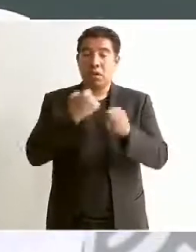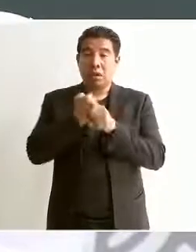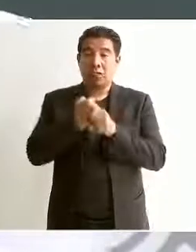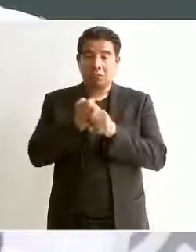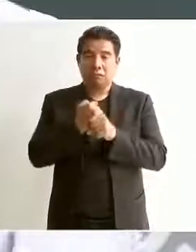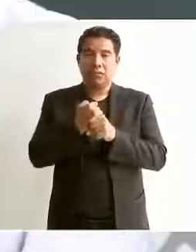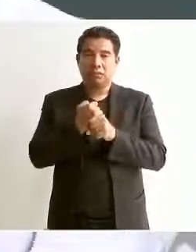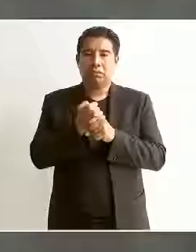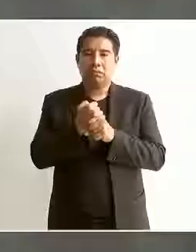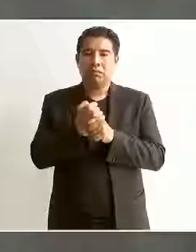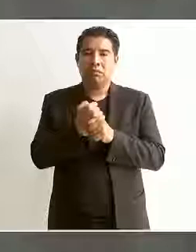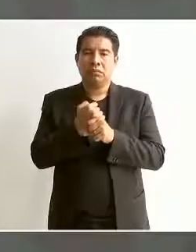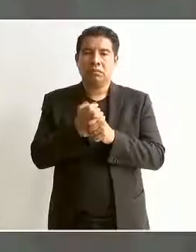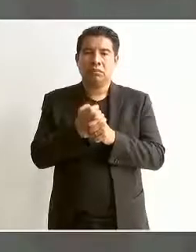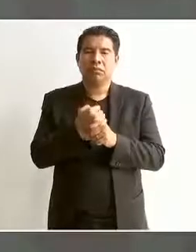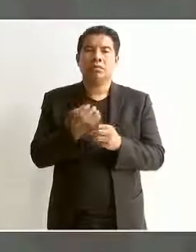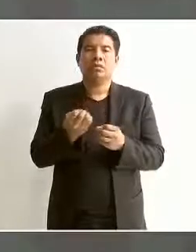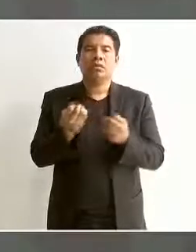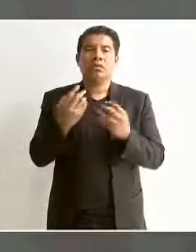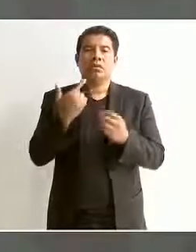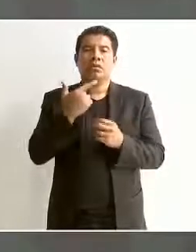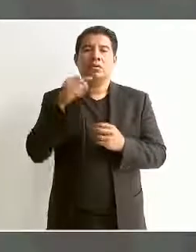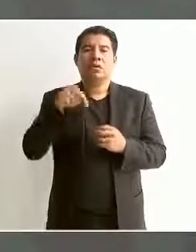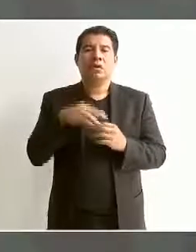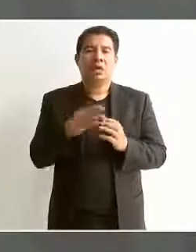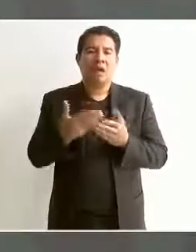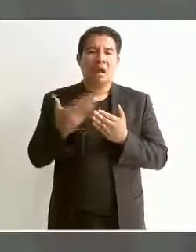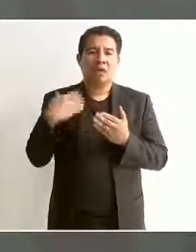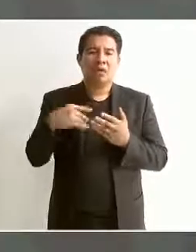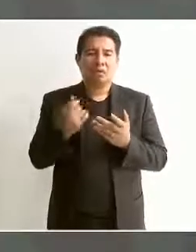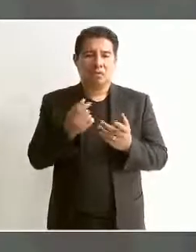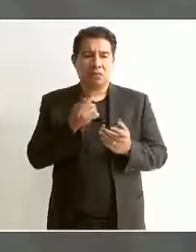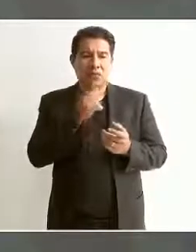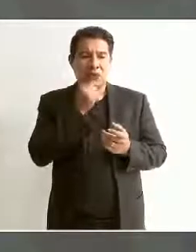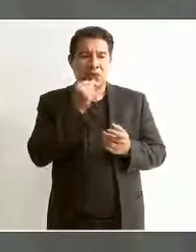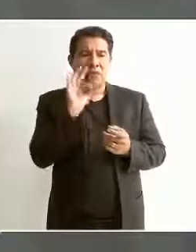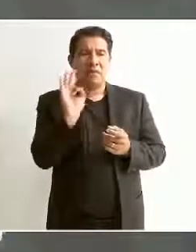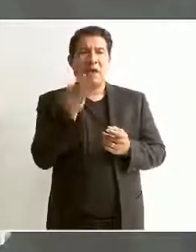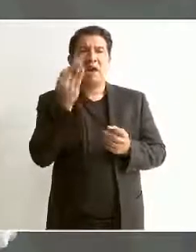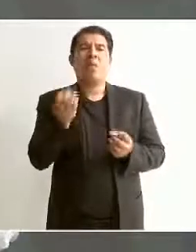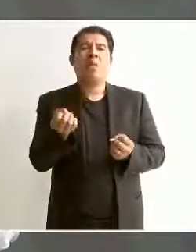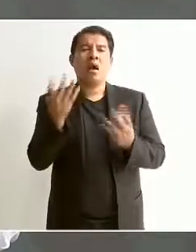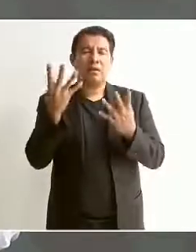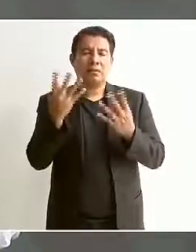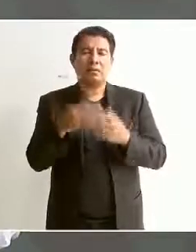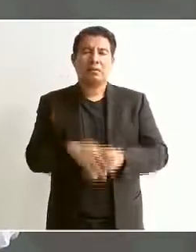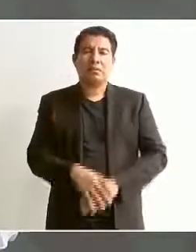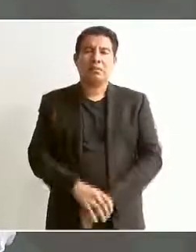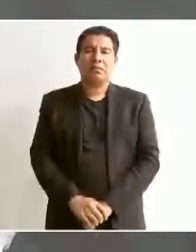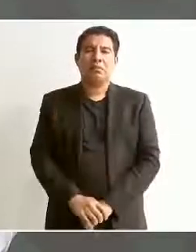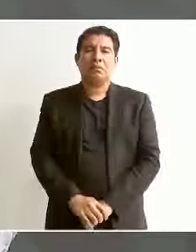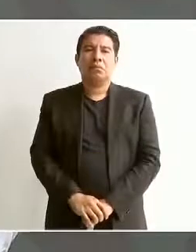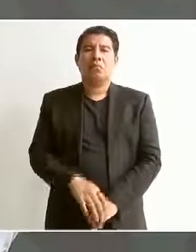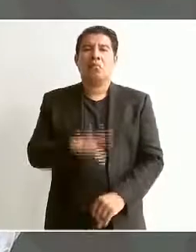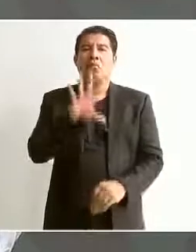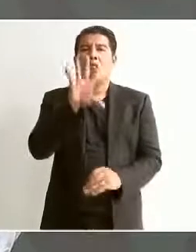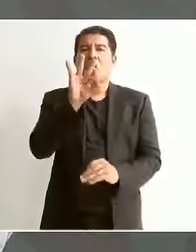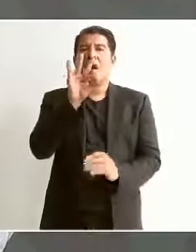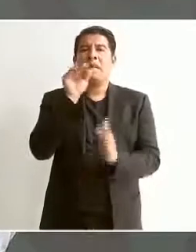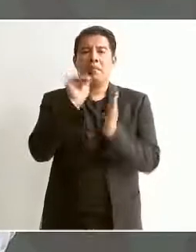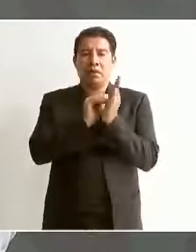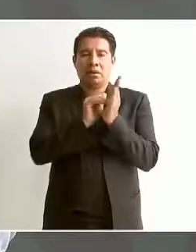¿Cuántos elementos llegó a tener en su mejor momento la Policía Federal? Cuarenta mil